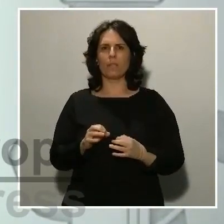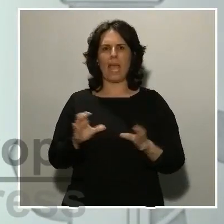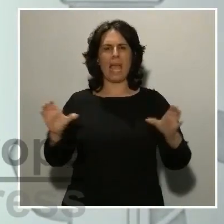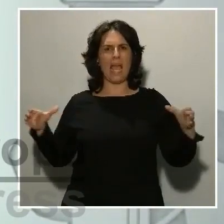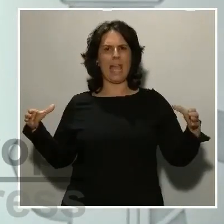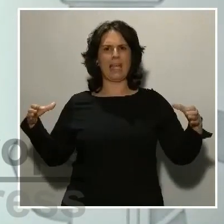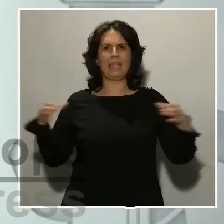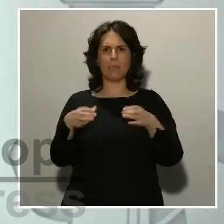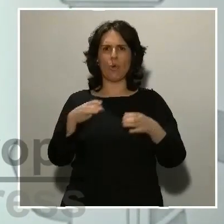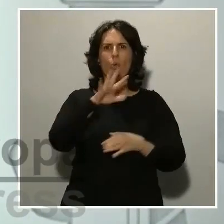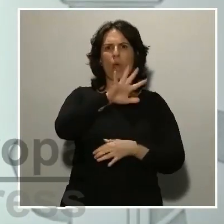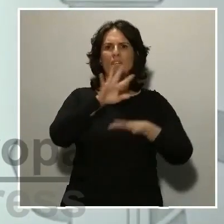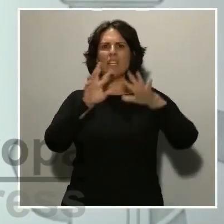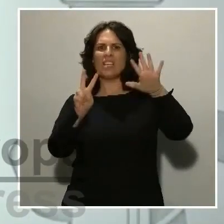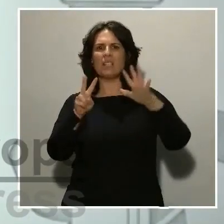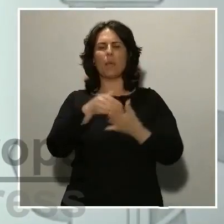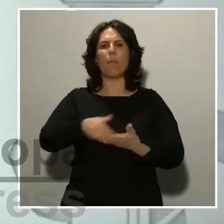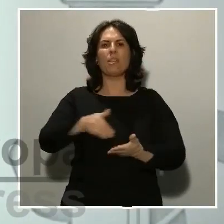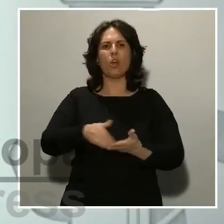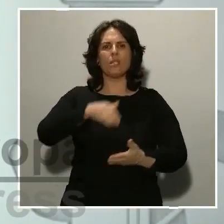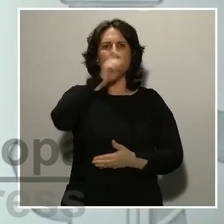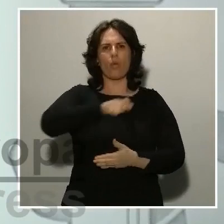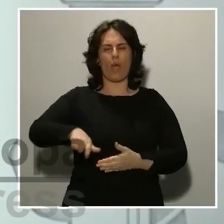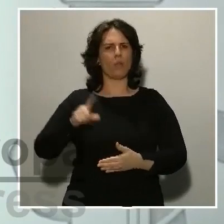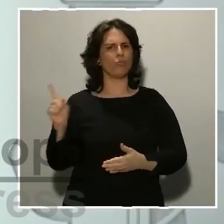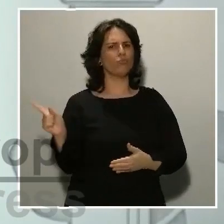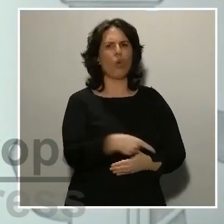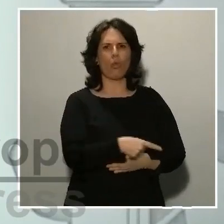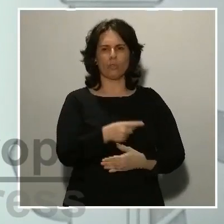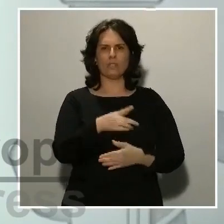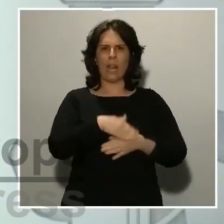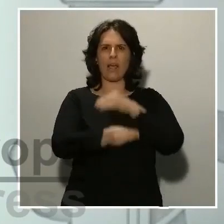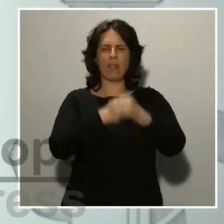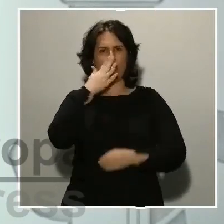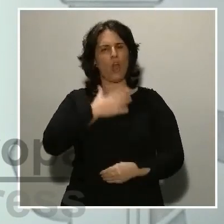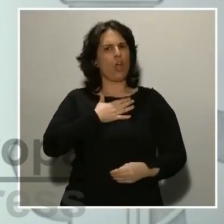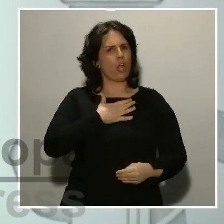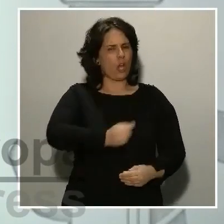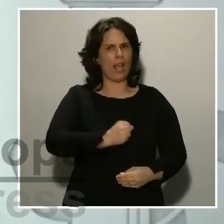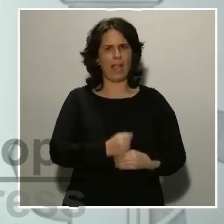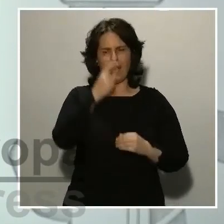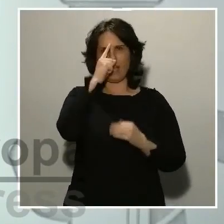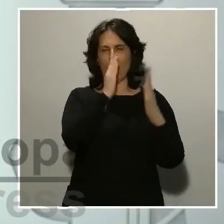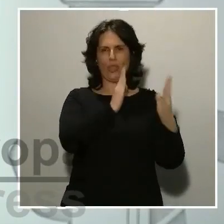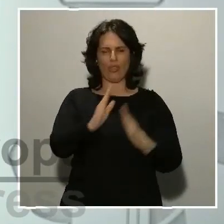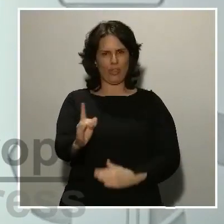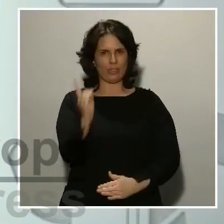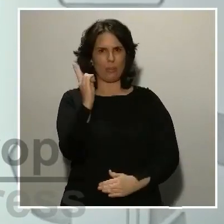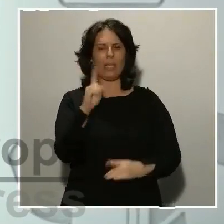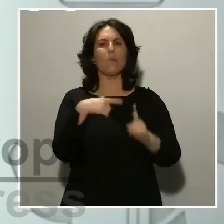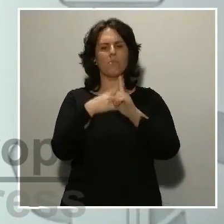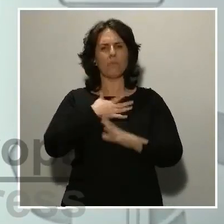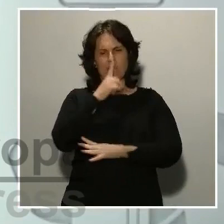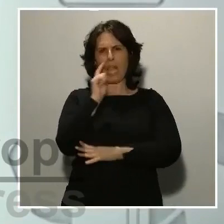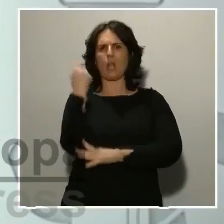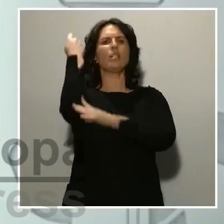47 millones de ciudadanos que están dando toda una lección de coraje, de disciplina y de heroísmo en el cumplimiento estricto